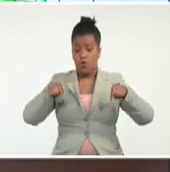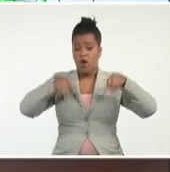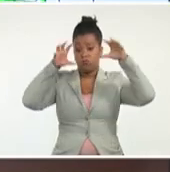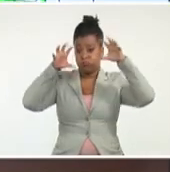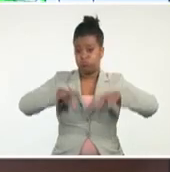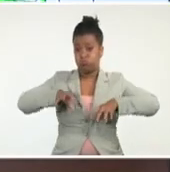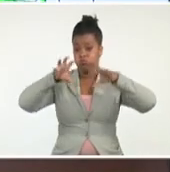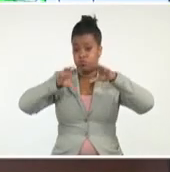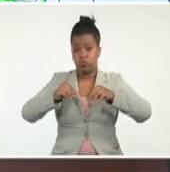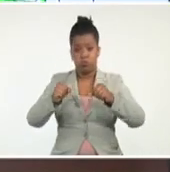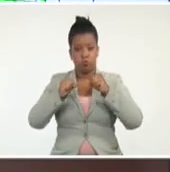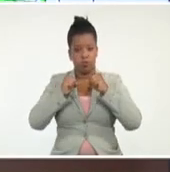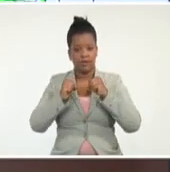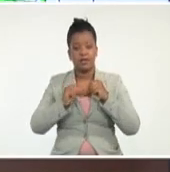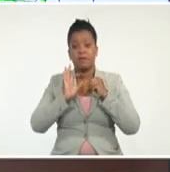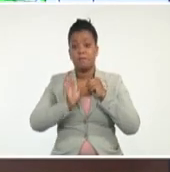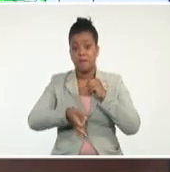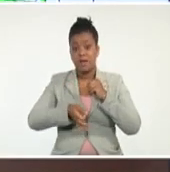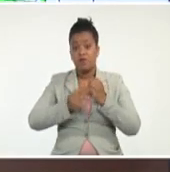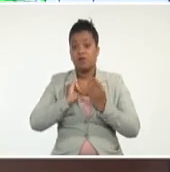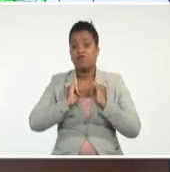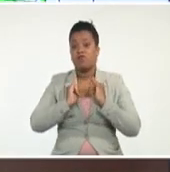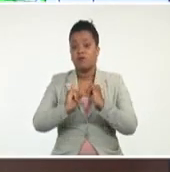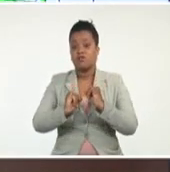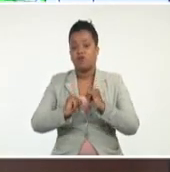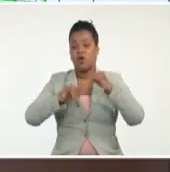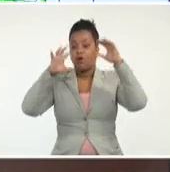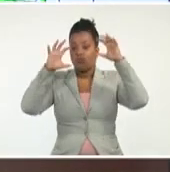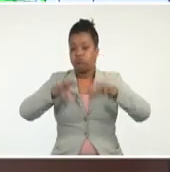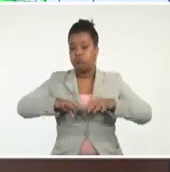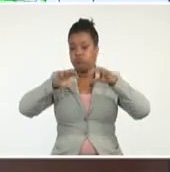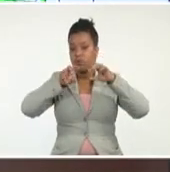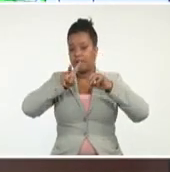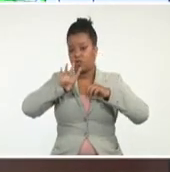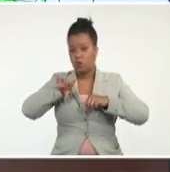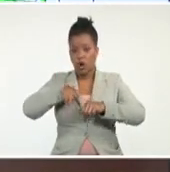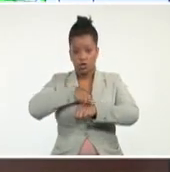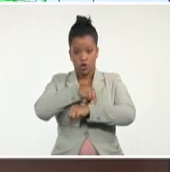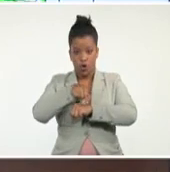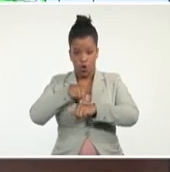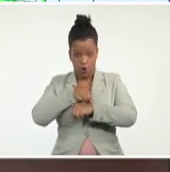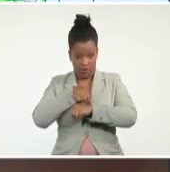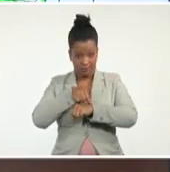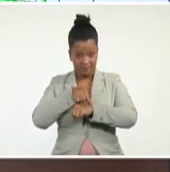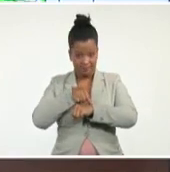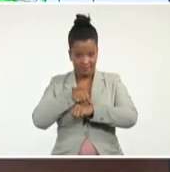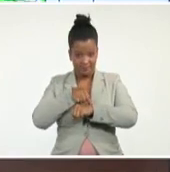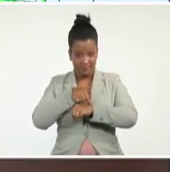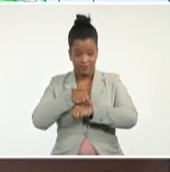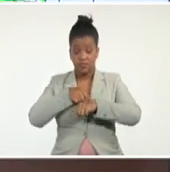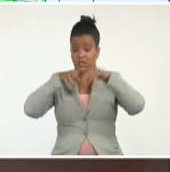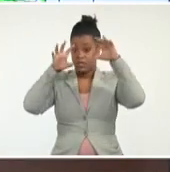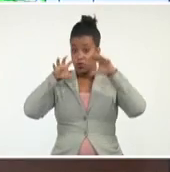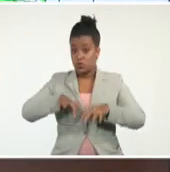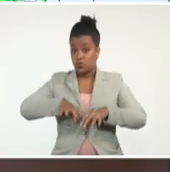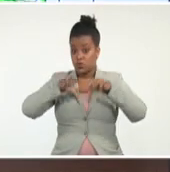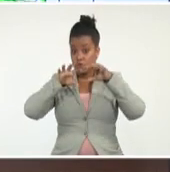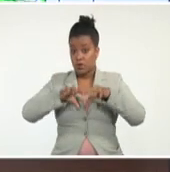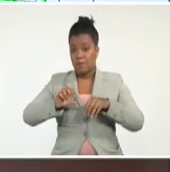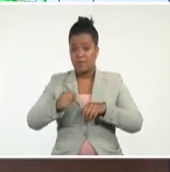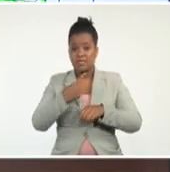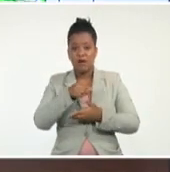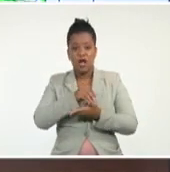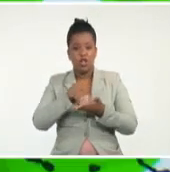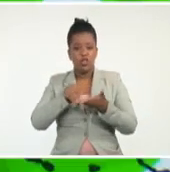Y este es el pronóstico de lluvia que tenemos para las próximas 24 horas. La lluvia fundamentalmente en esta zona,